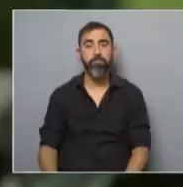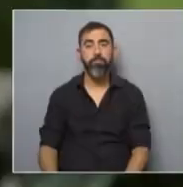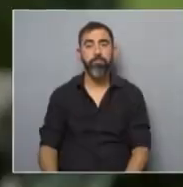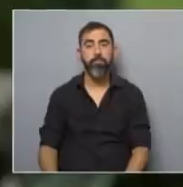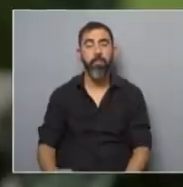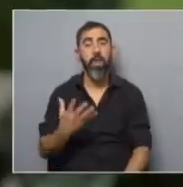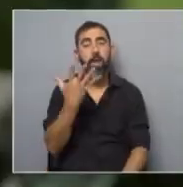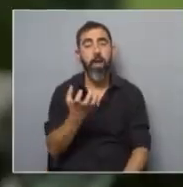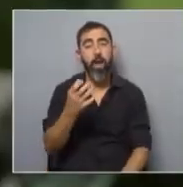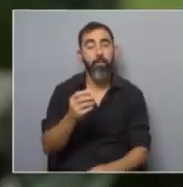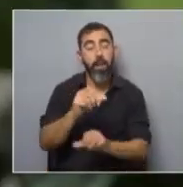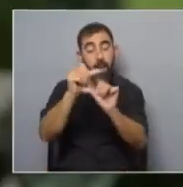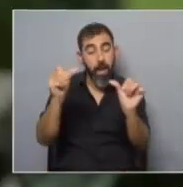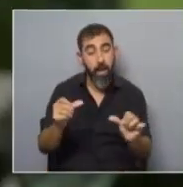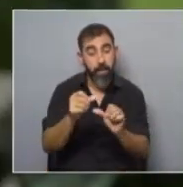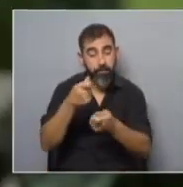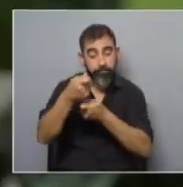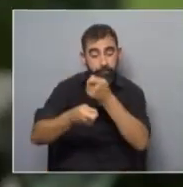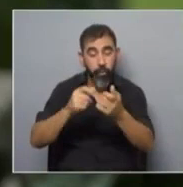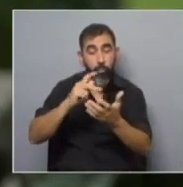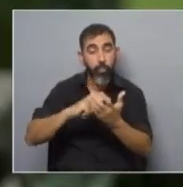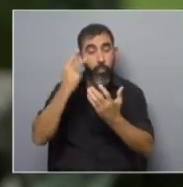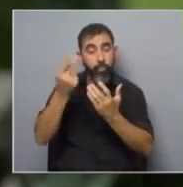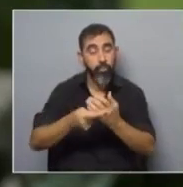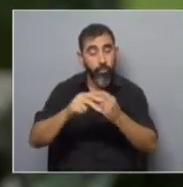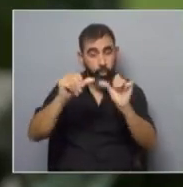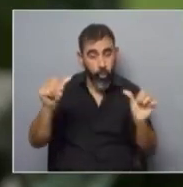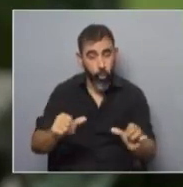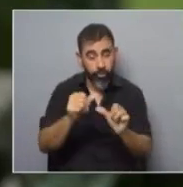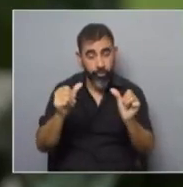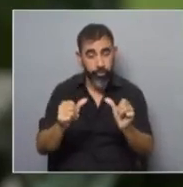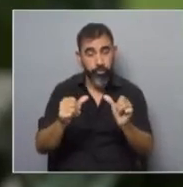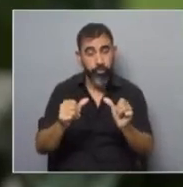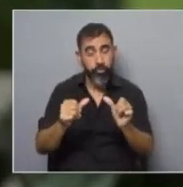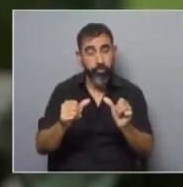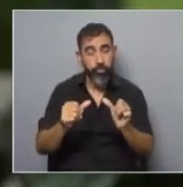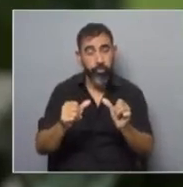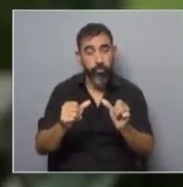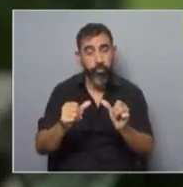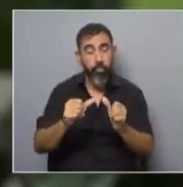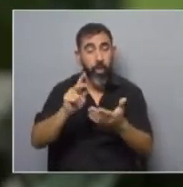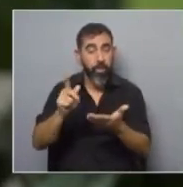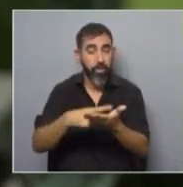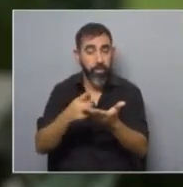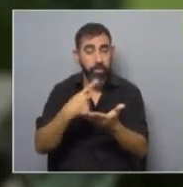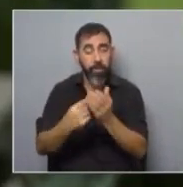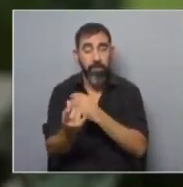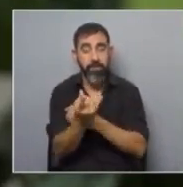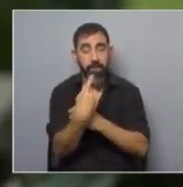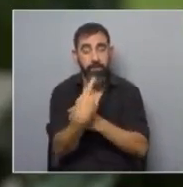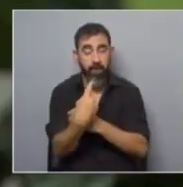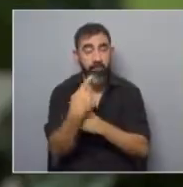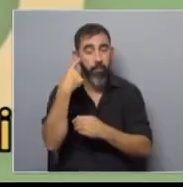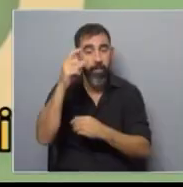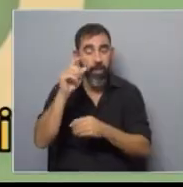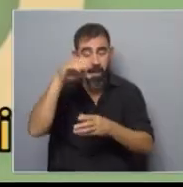La app está diseñada y todo el proyecto de investigación lo hicimos a través de las tablas de Plan Ceibal, porque la idea es que se pueda